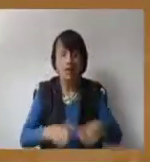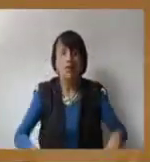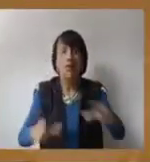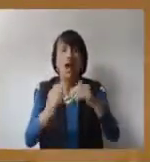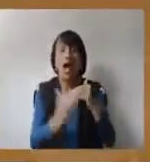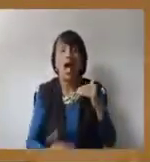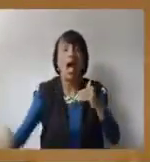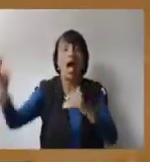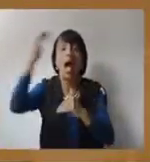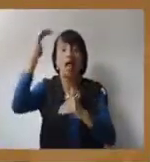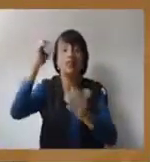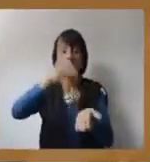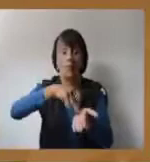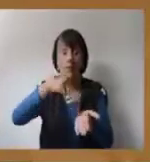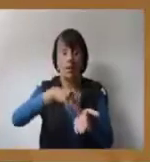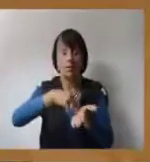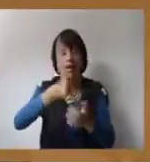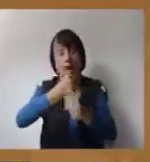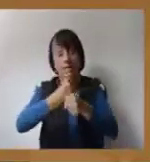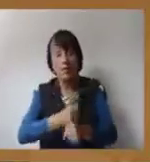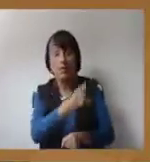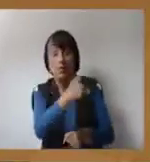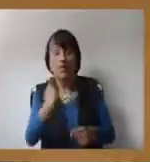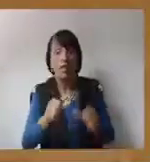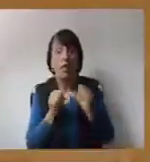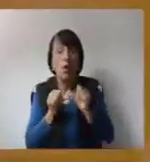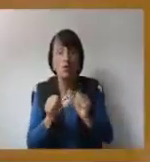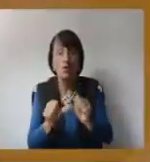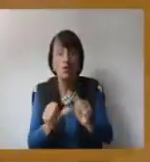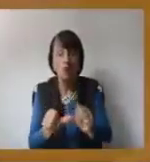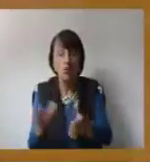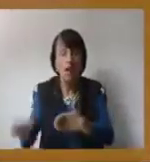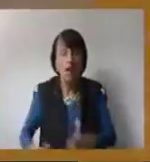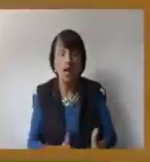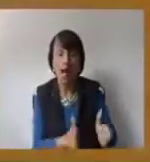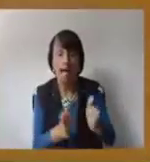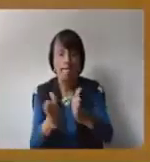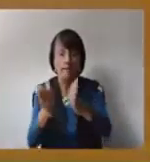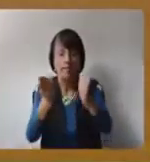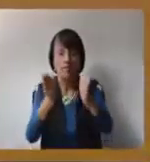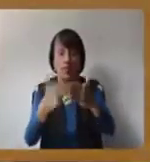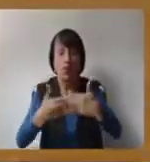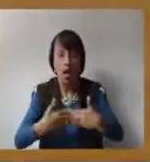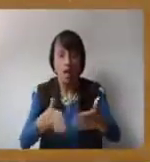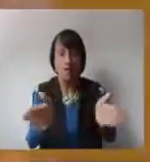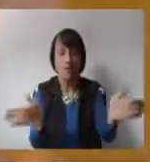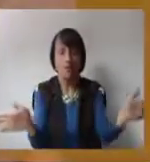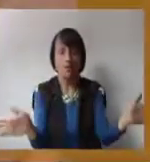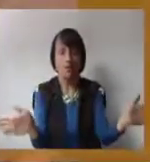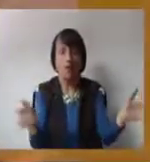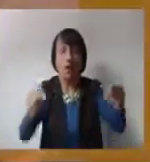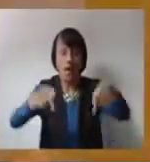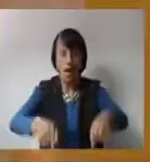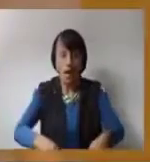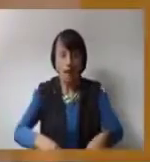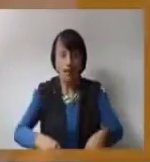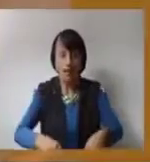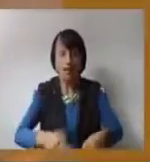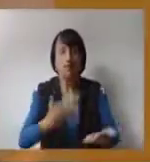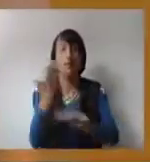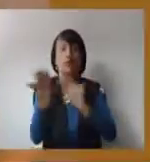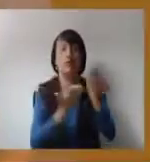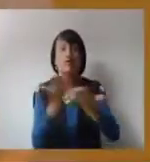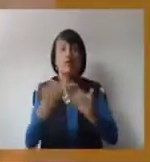al equipo de Los Altos Mirandinos, espero que ustedes sigan el camino que hemos abierto.